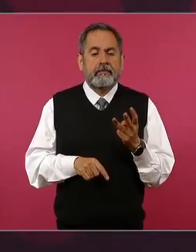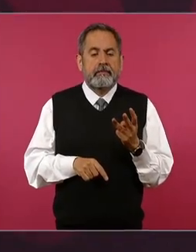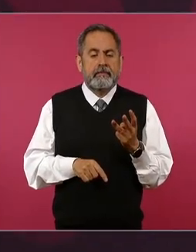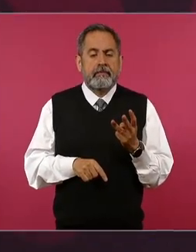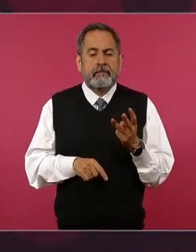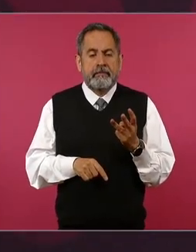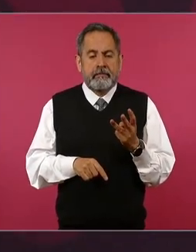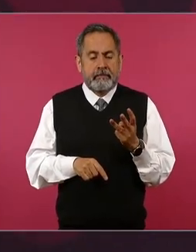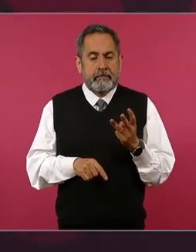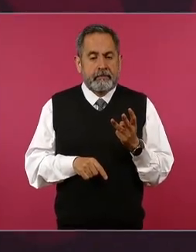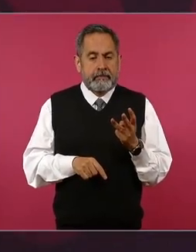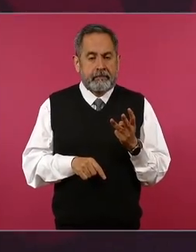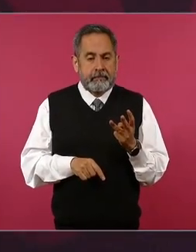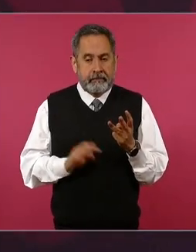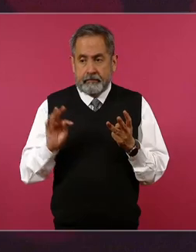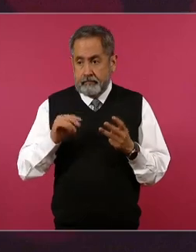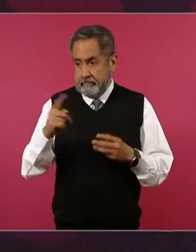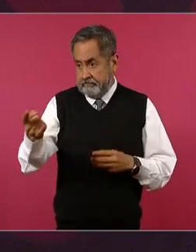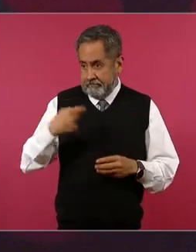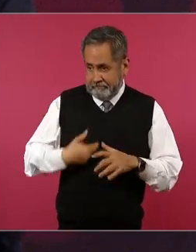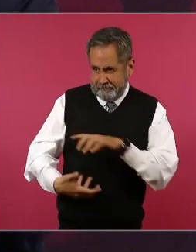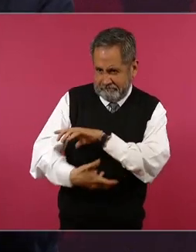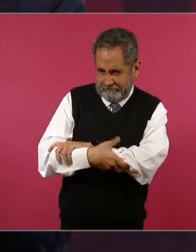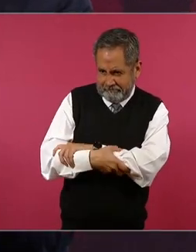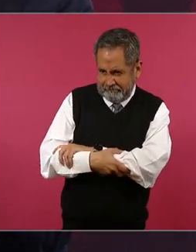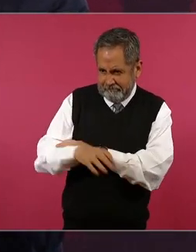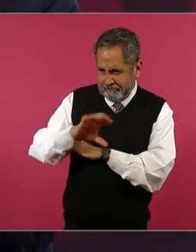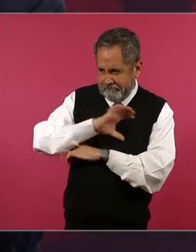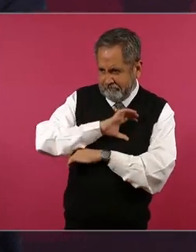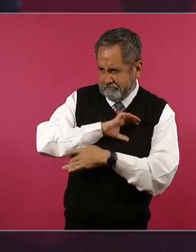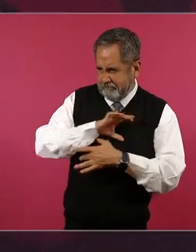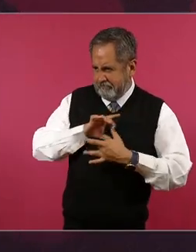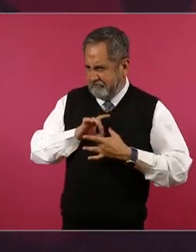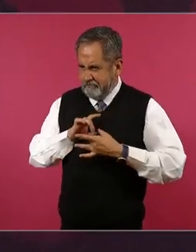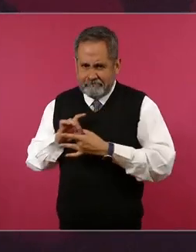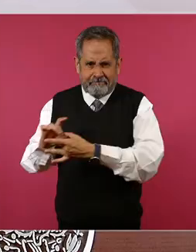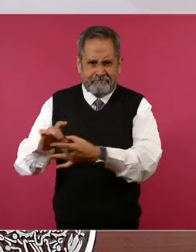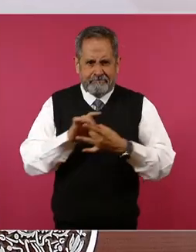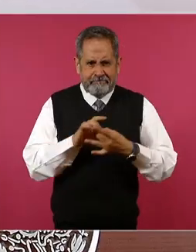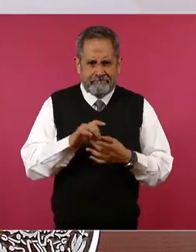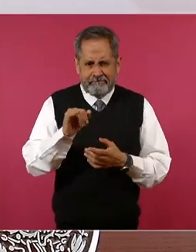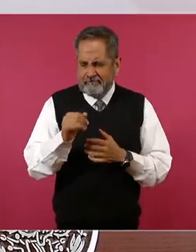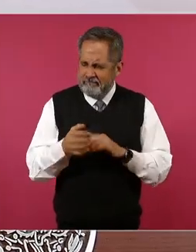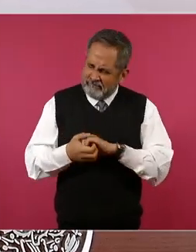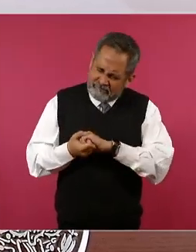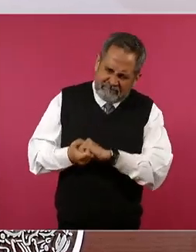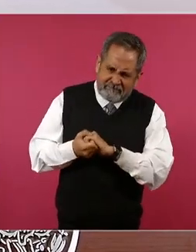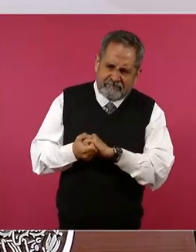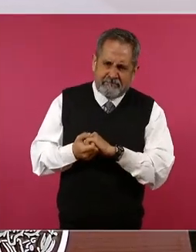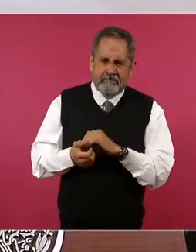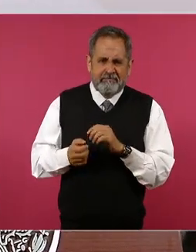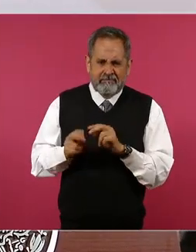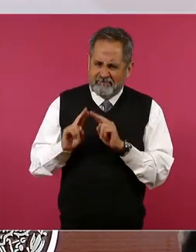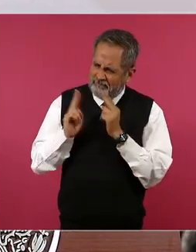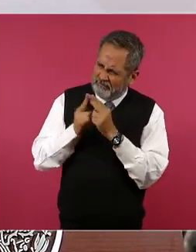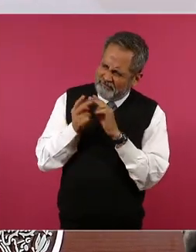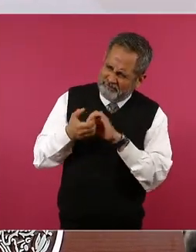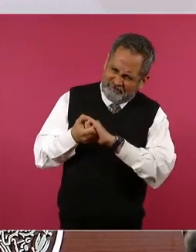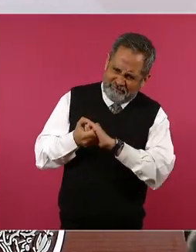si somos fraternos pues sí unidos